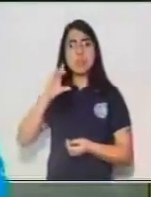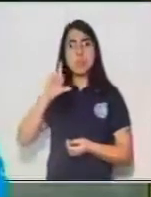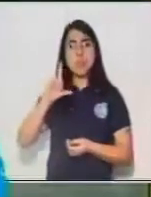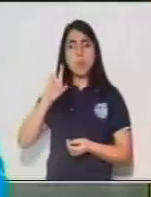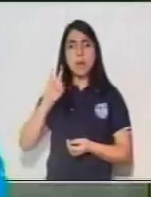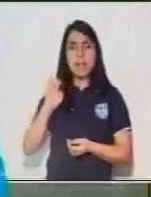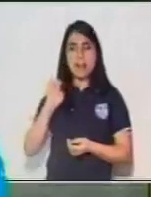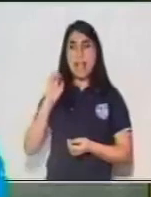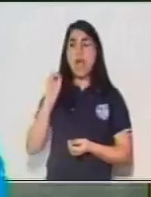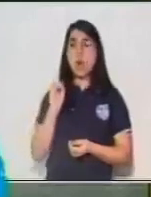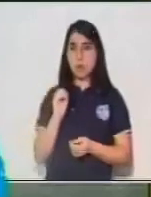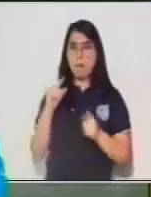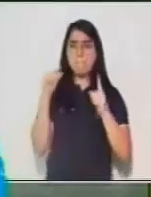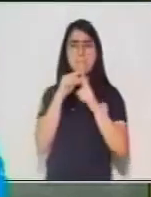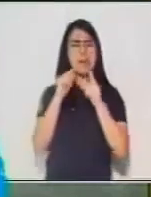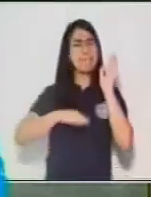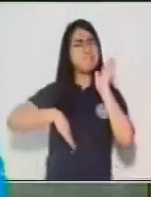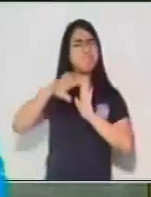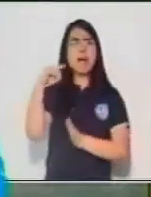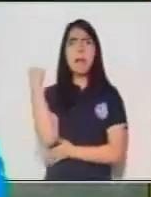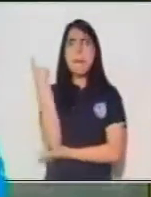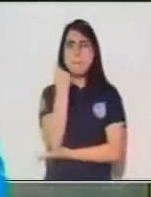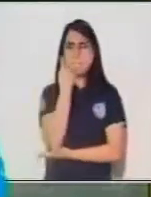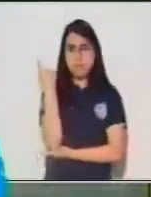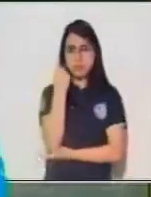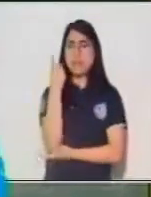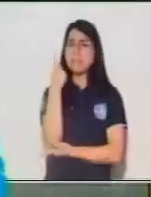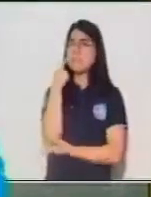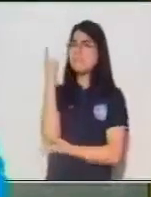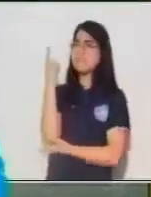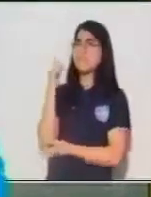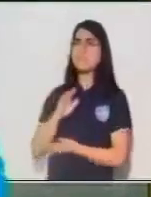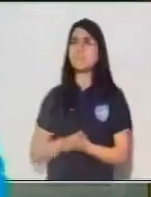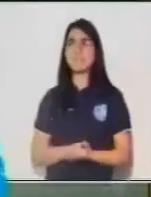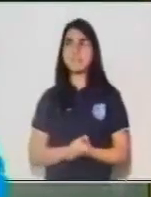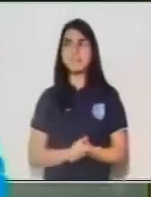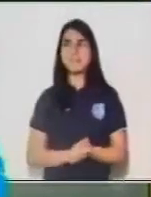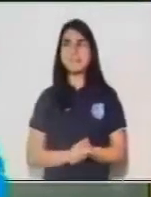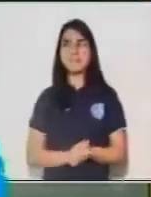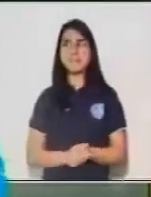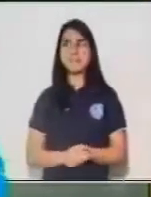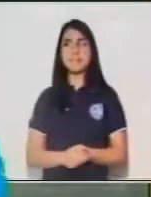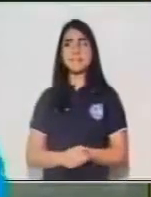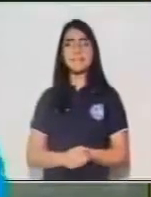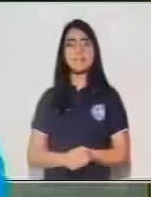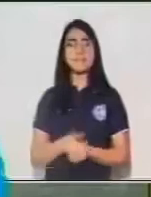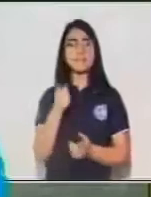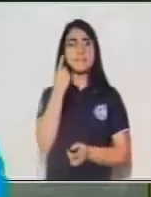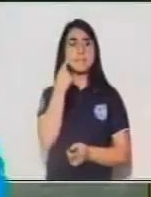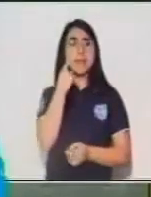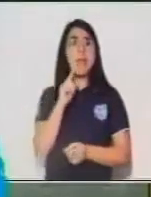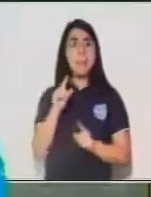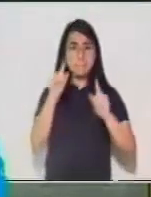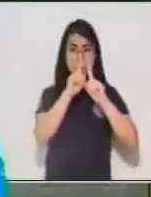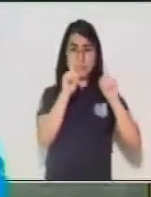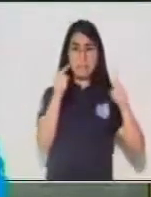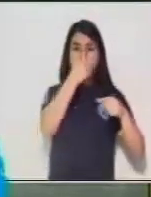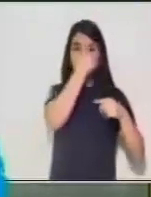Juan, María Elena, ¿de quién estamos hablando en la oración? Muy bien, de